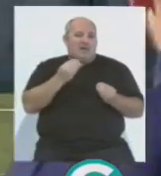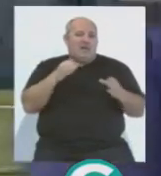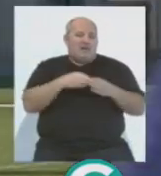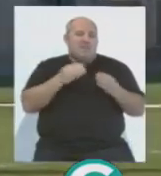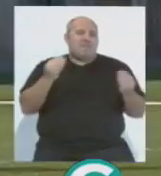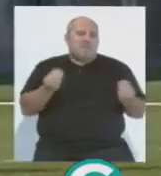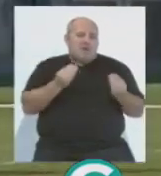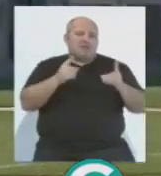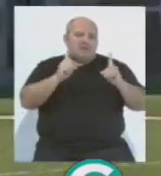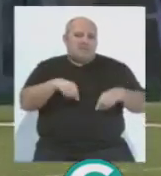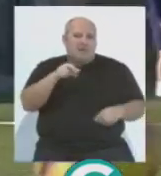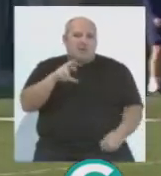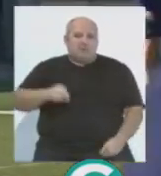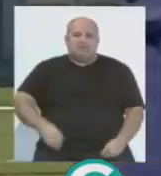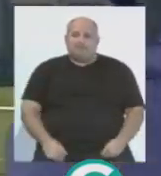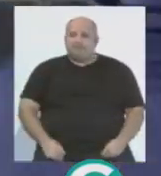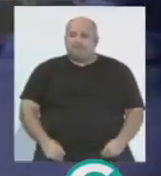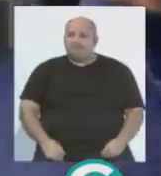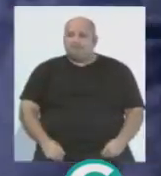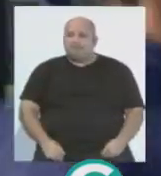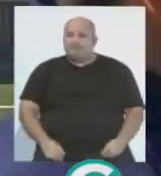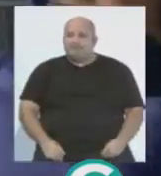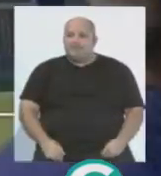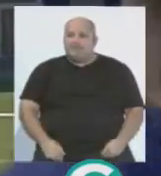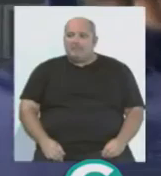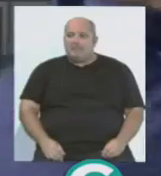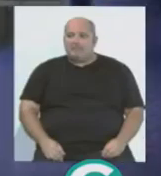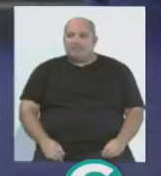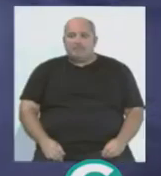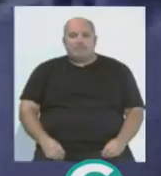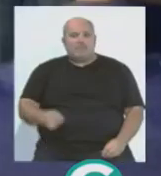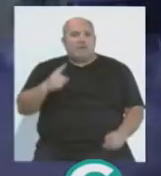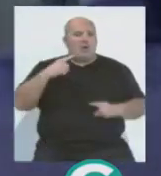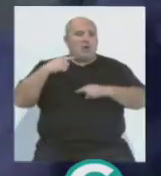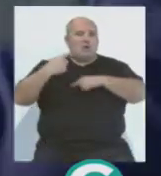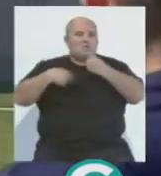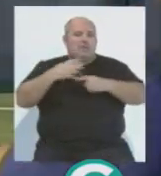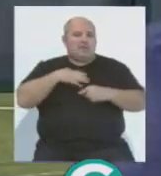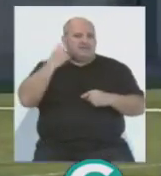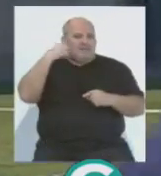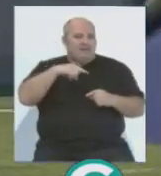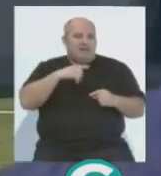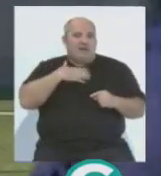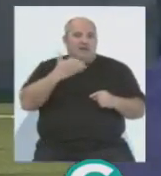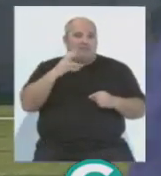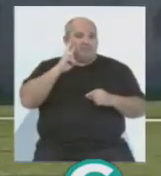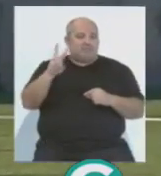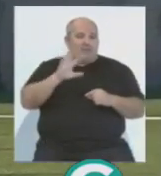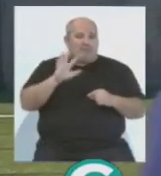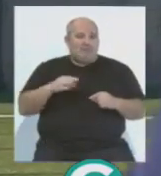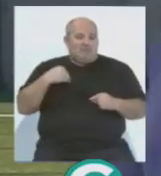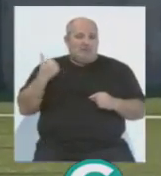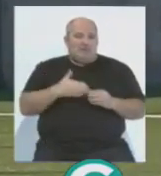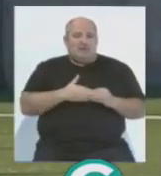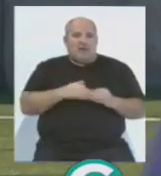creo que mejora muchísimo a Marcos Mauro. También. Eso es una consecuencia de saber hablar. Antes lo veíamos con